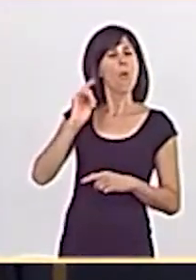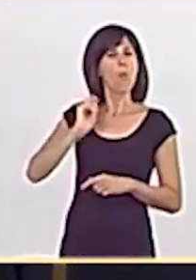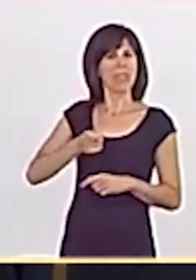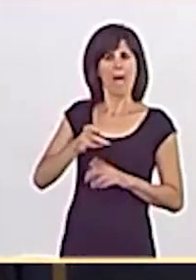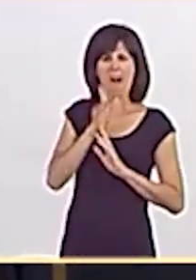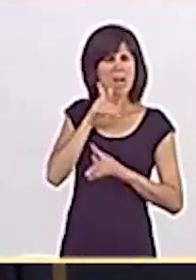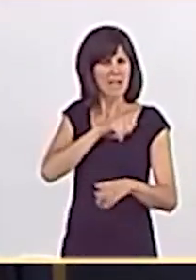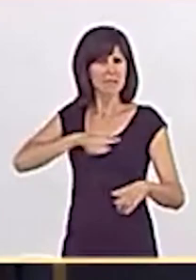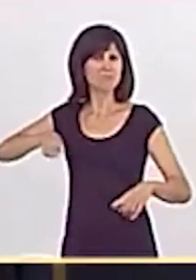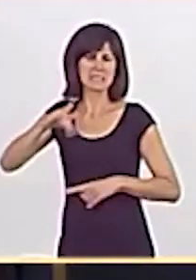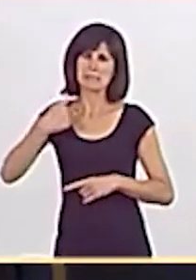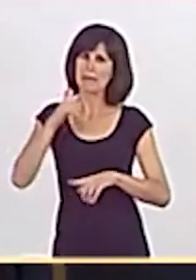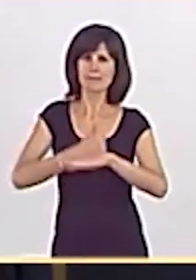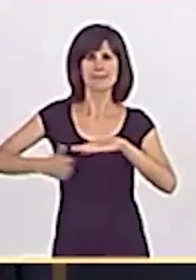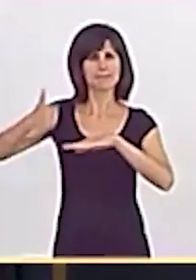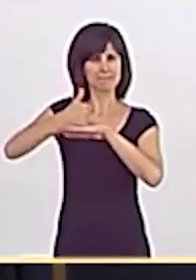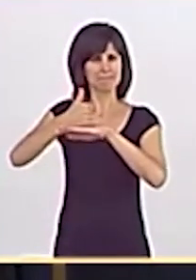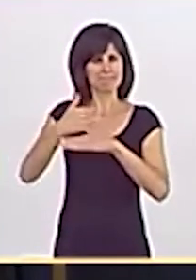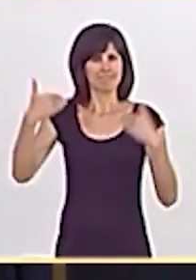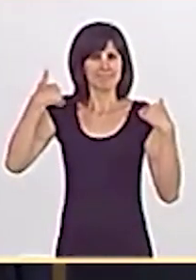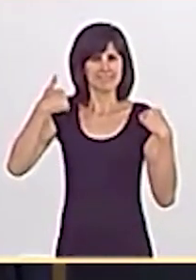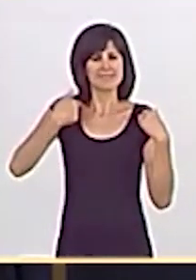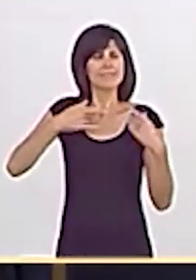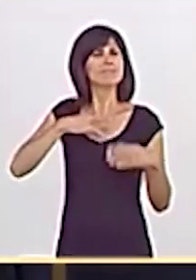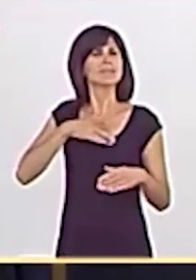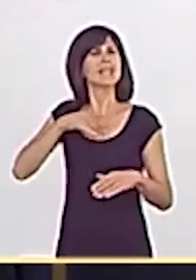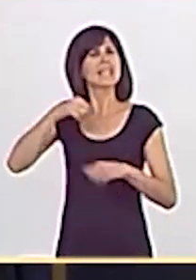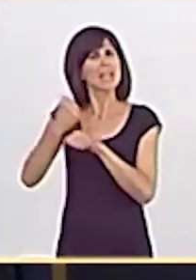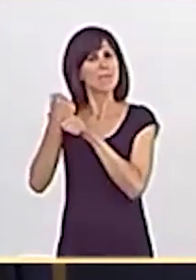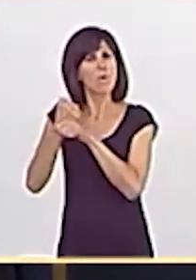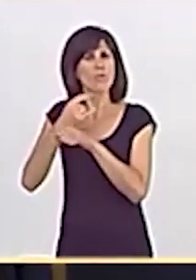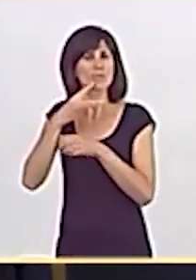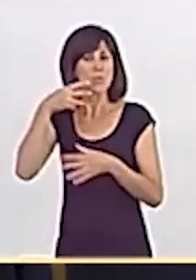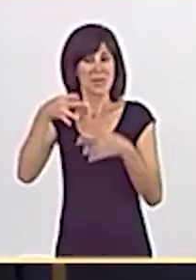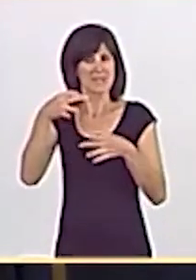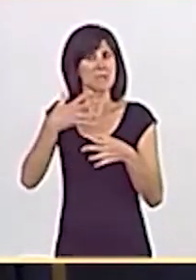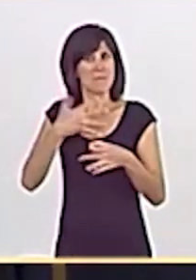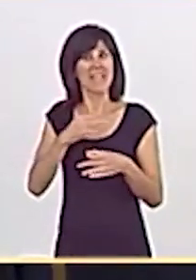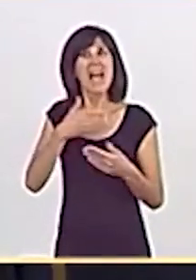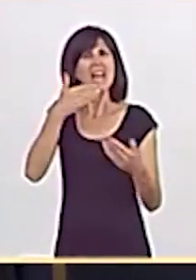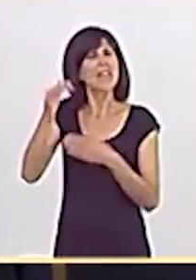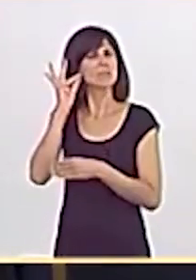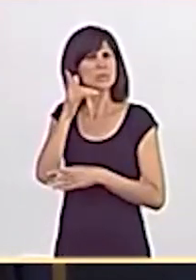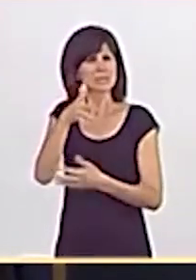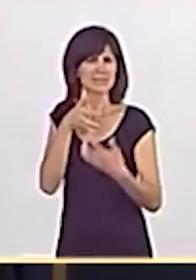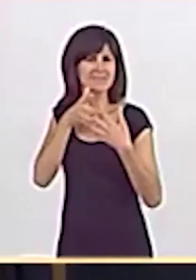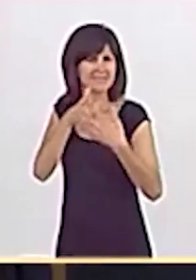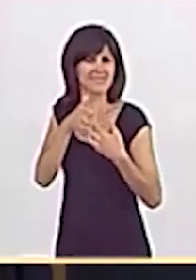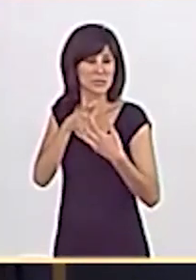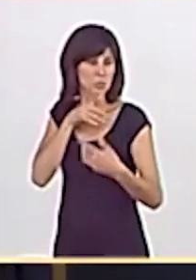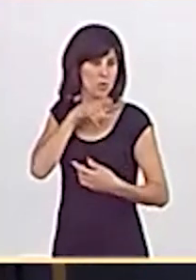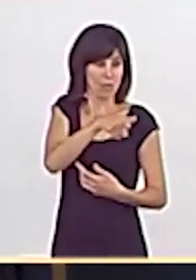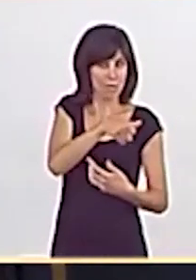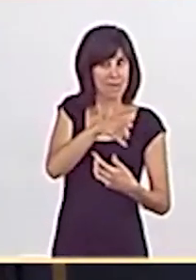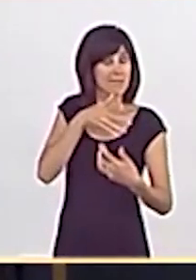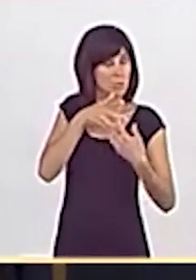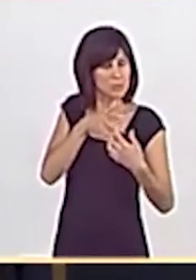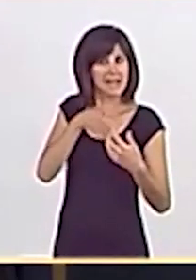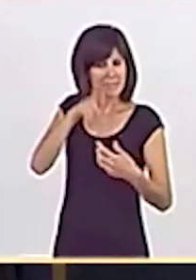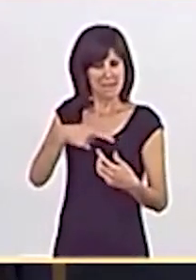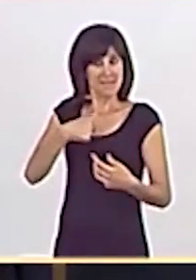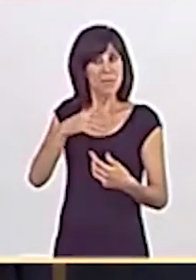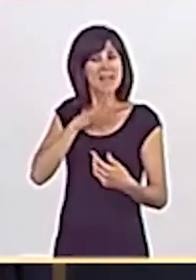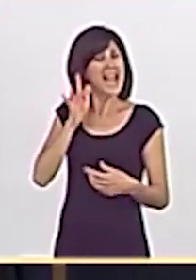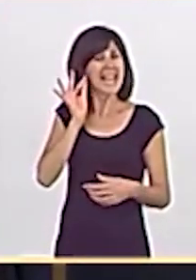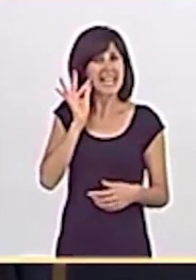autoridad con capacidad y funciones jurisdiccionales. Gracias a esas mujeres que lucharon por usted y que lucharon por mí y por